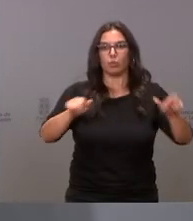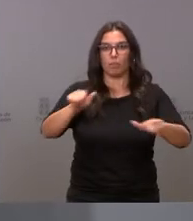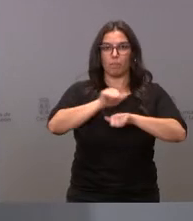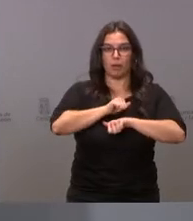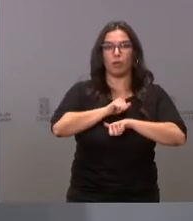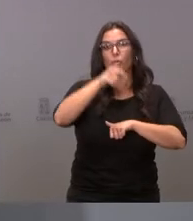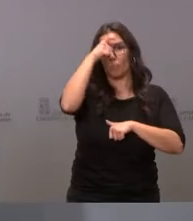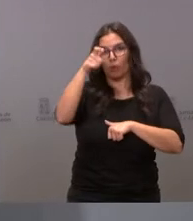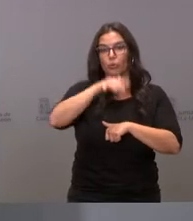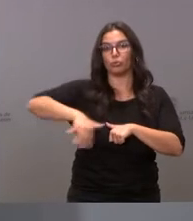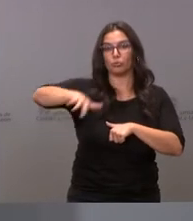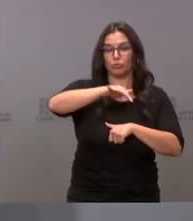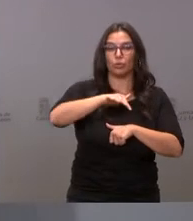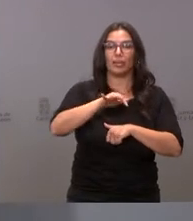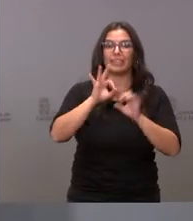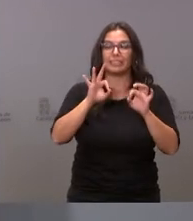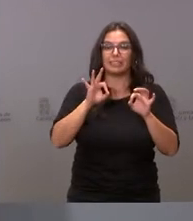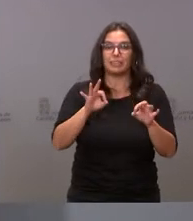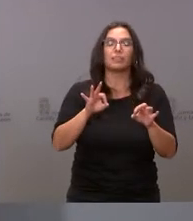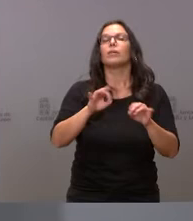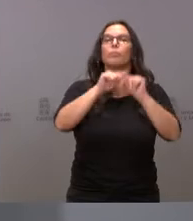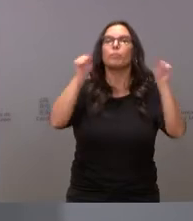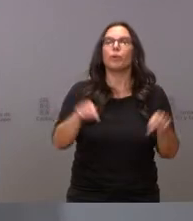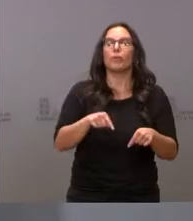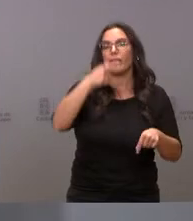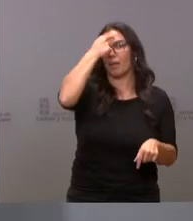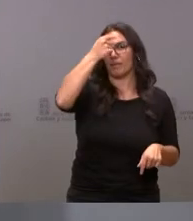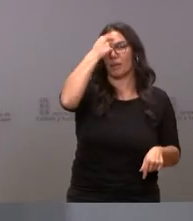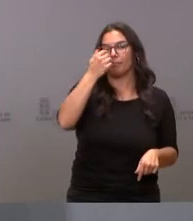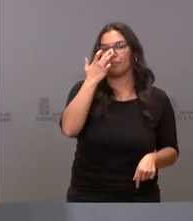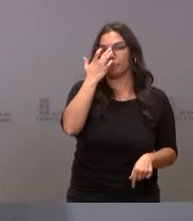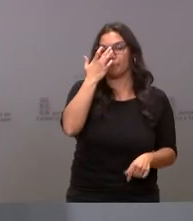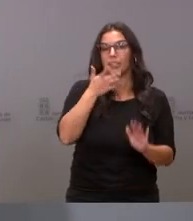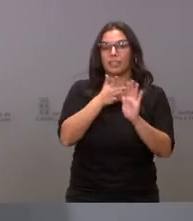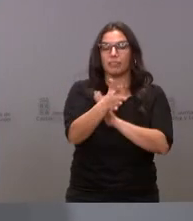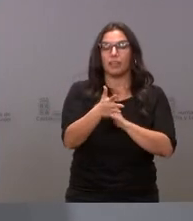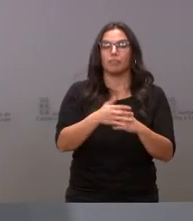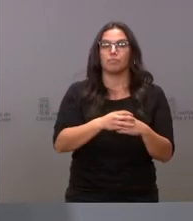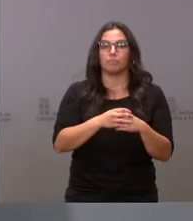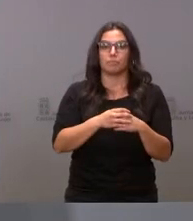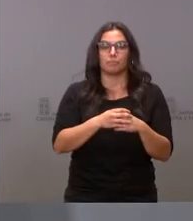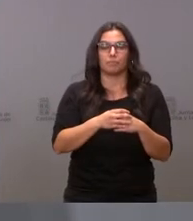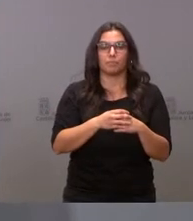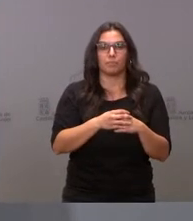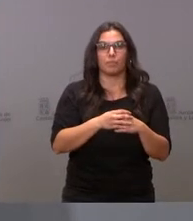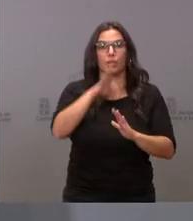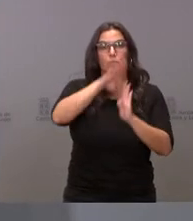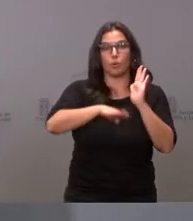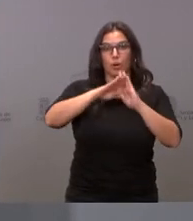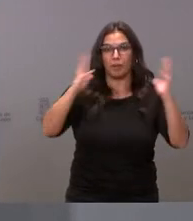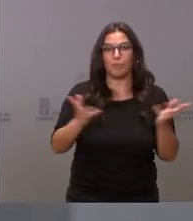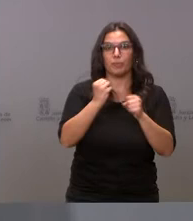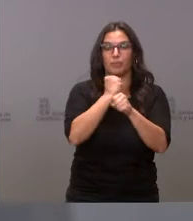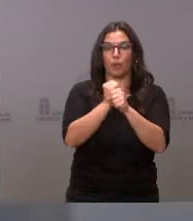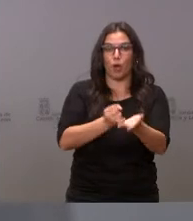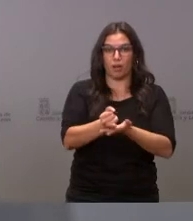municipios de las zonas rurales de la provincia de Ávila. Se trata del programa de fomento de empleo